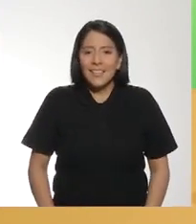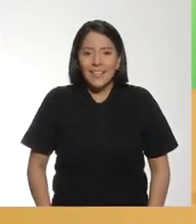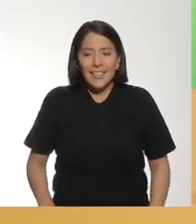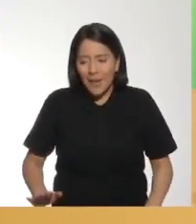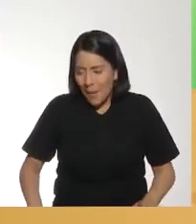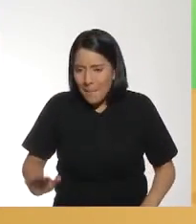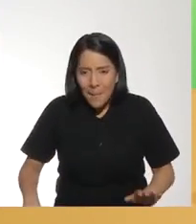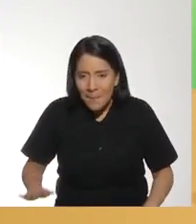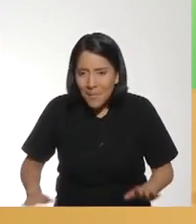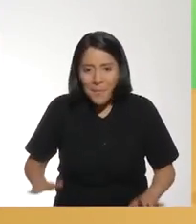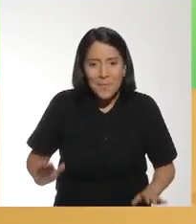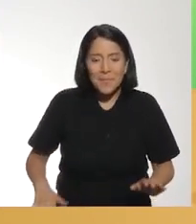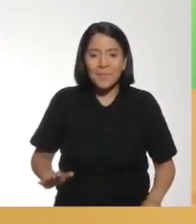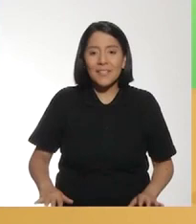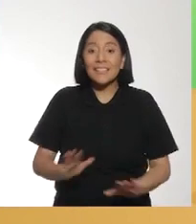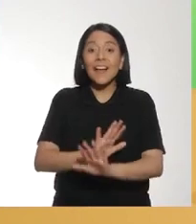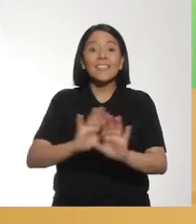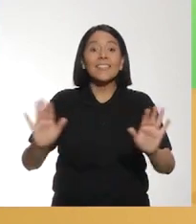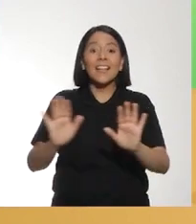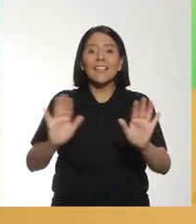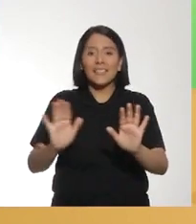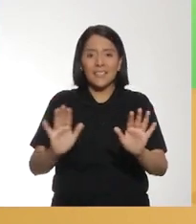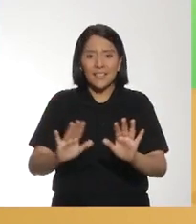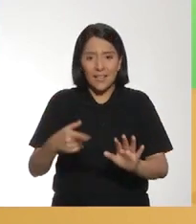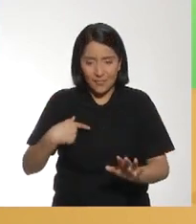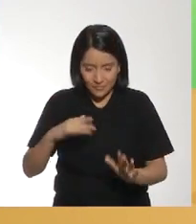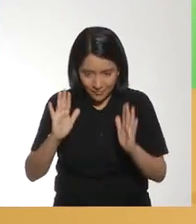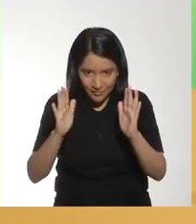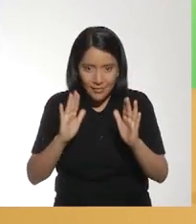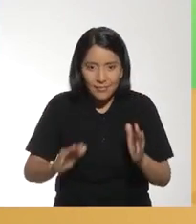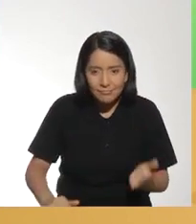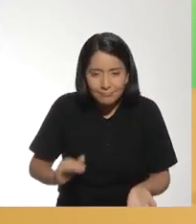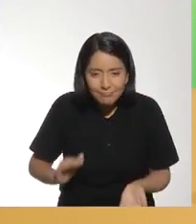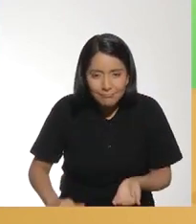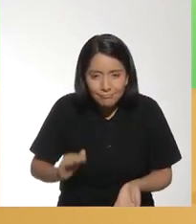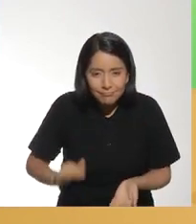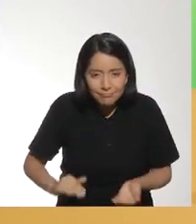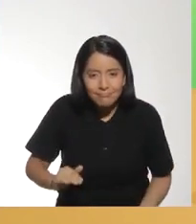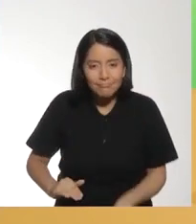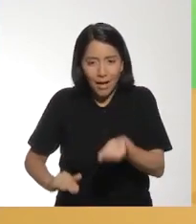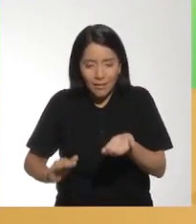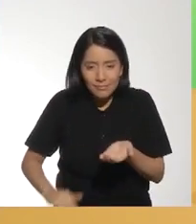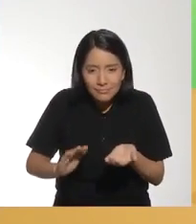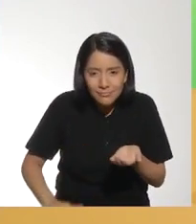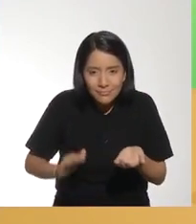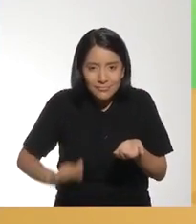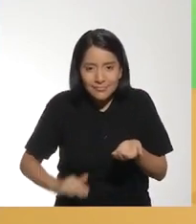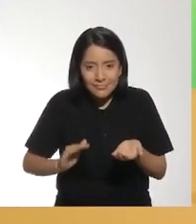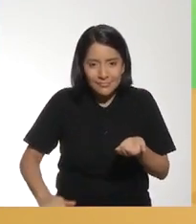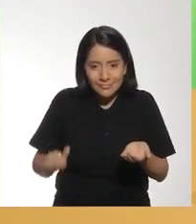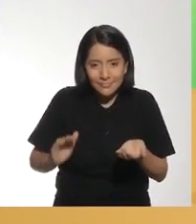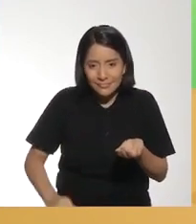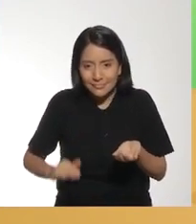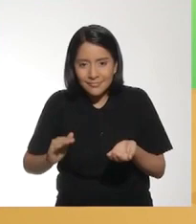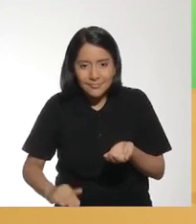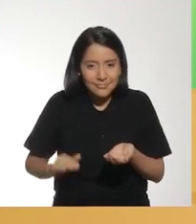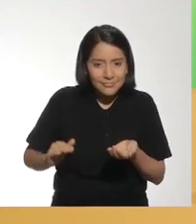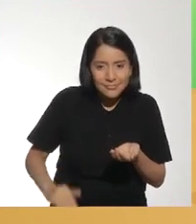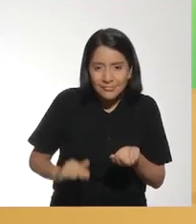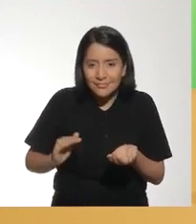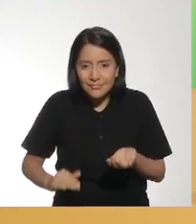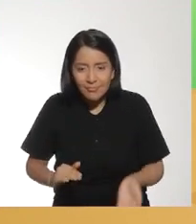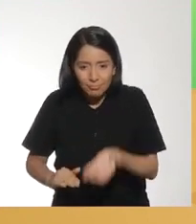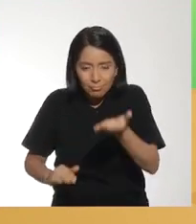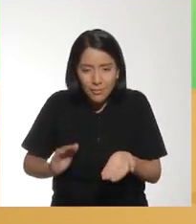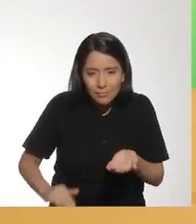¡Eso! ¡Ya! ¡Voy! ¡Ya! ¡Un, tres! ¡Eso!